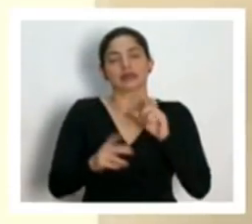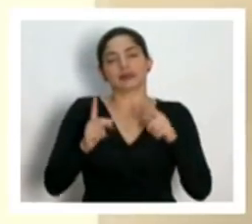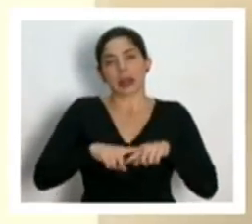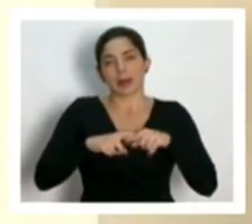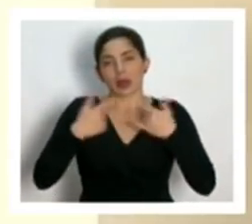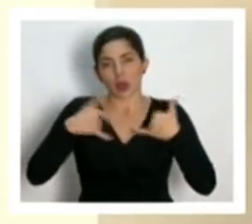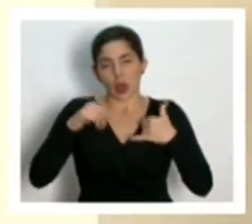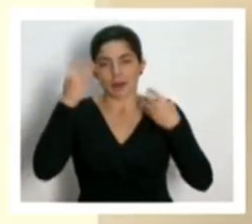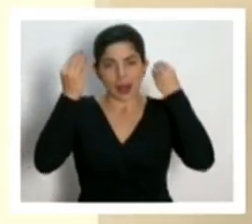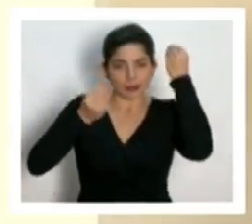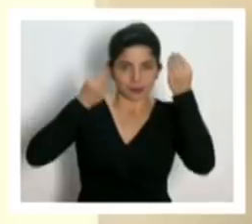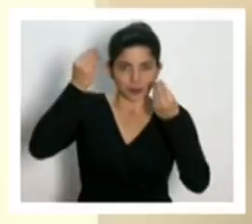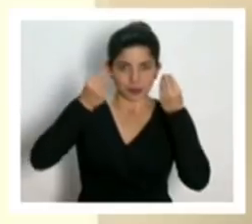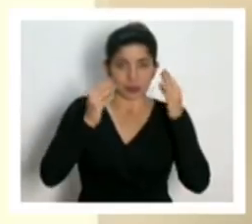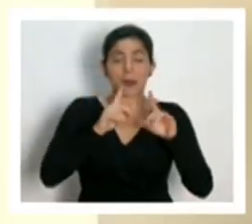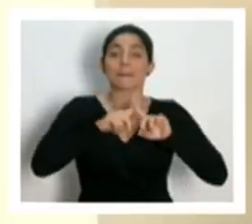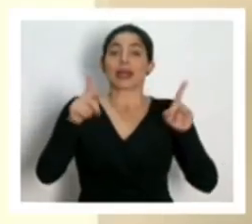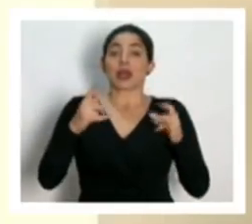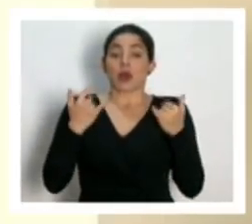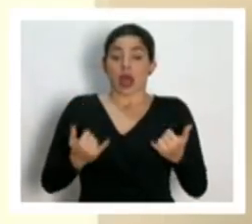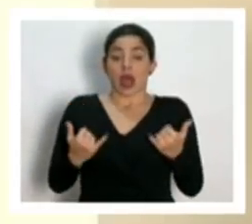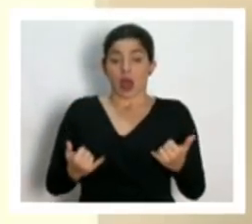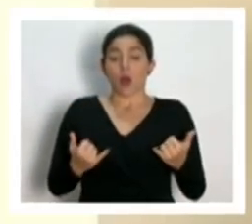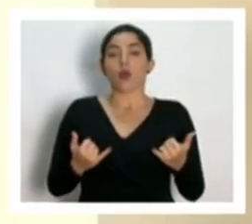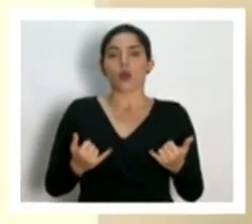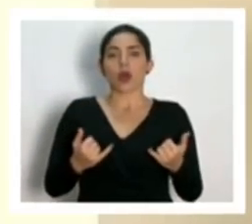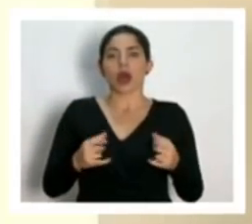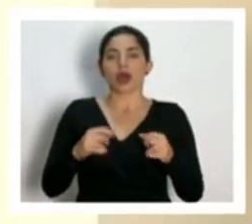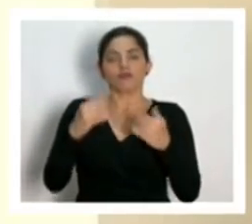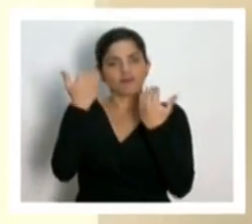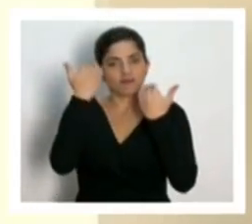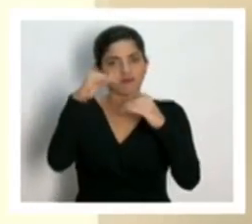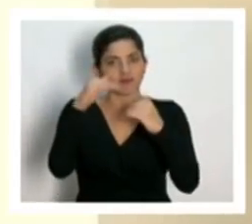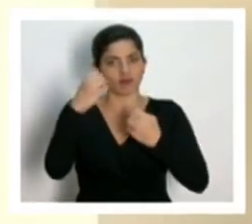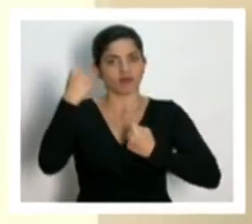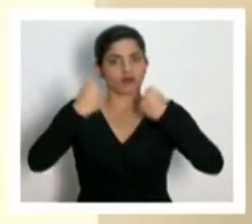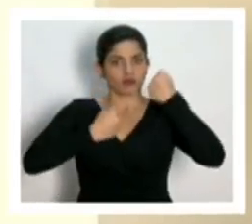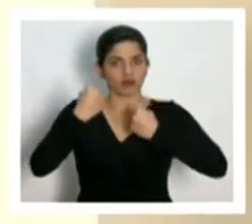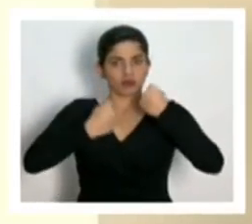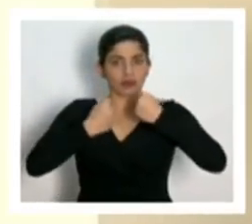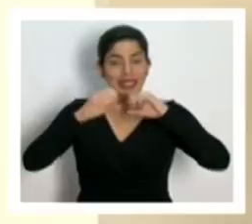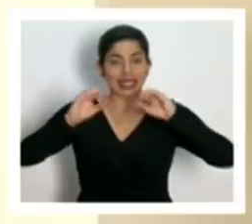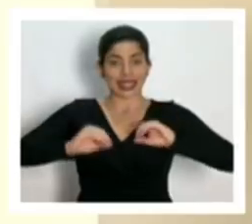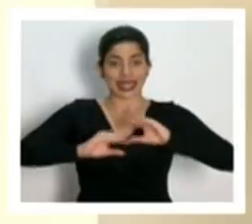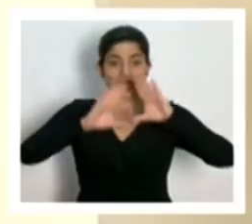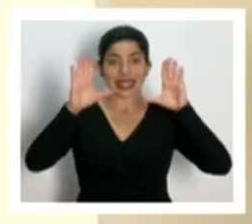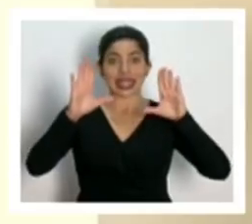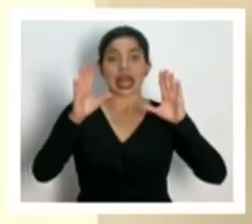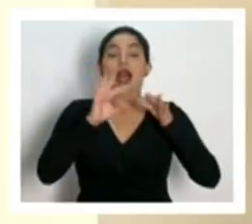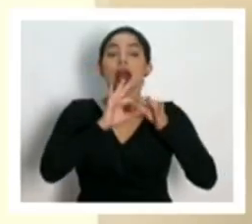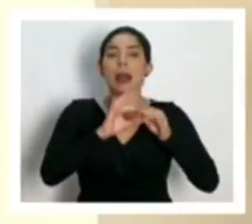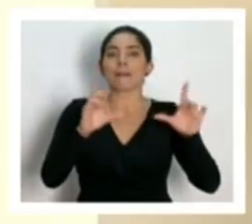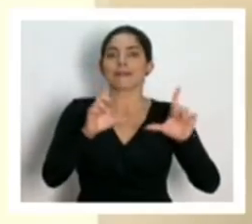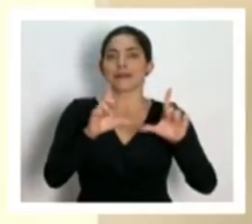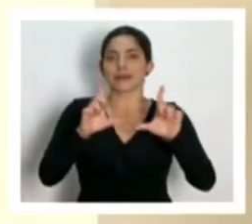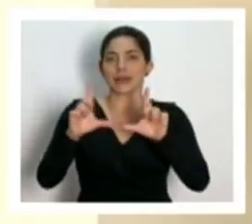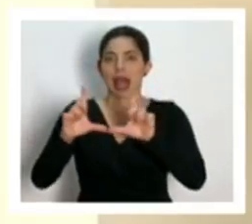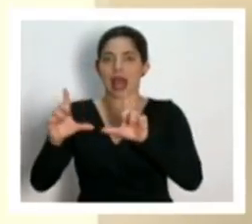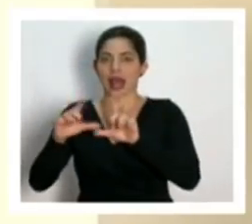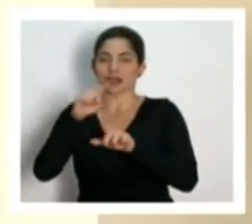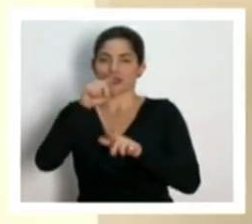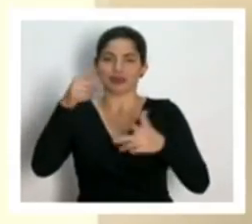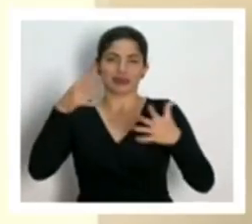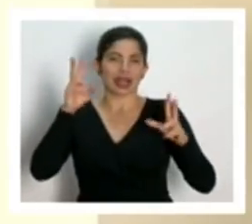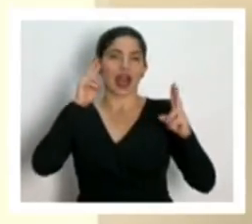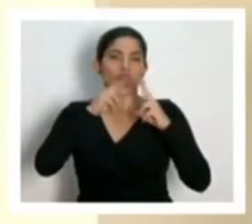haciendo. El tesis de principio, podríamos tener una restricción vehicular diurna con los números de placas habitualmente conocidos